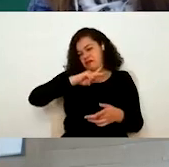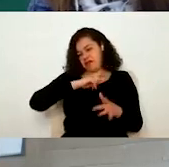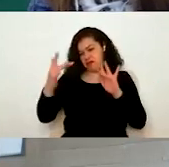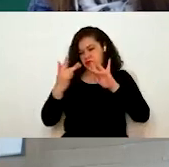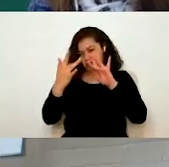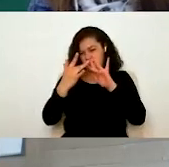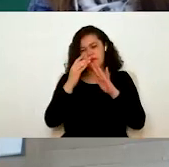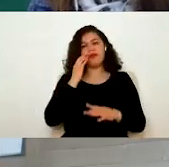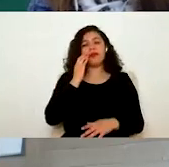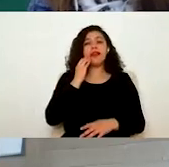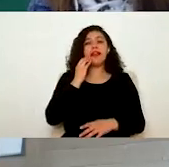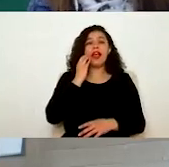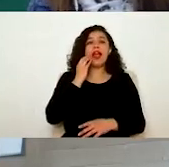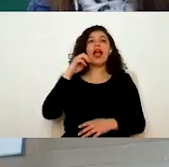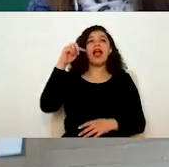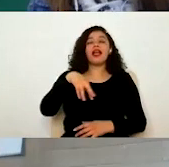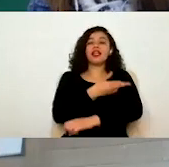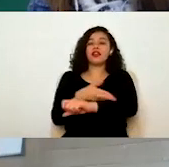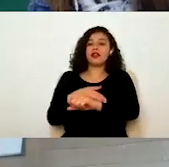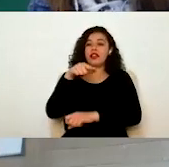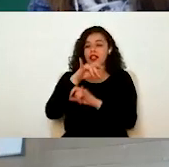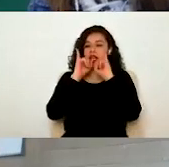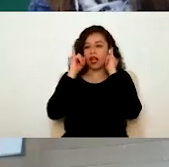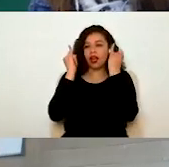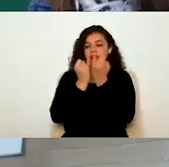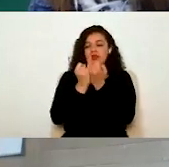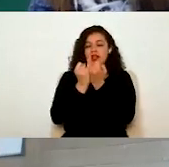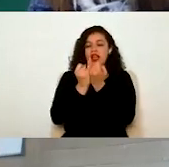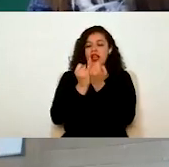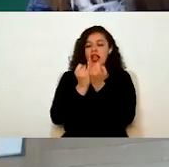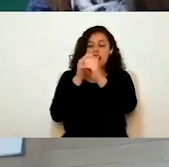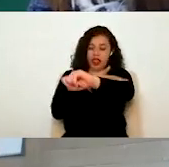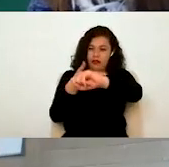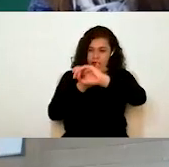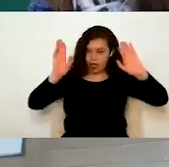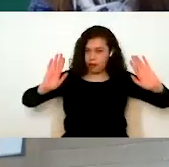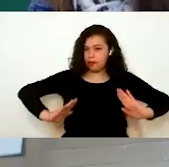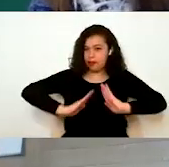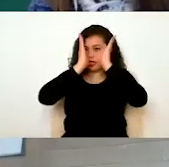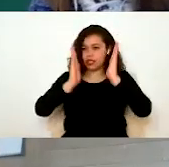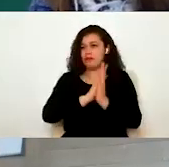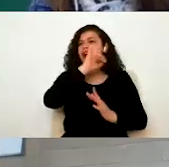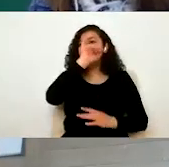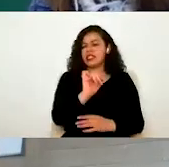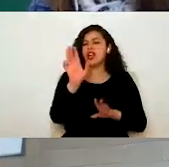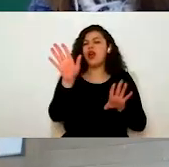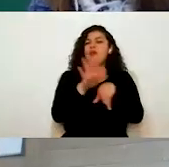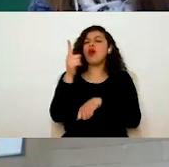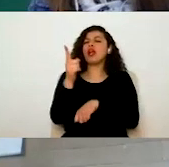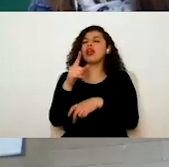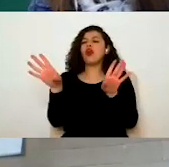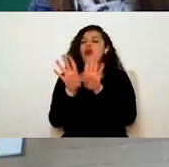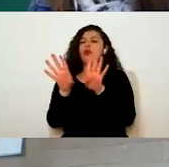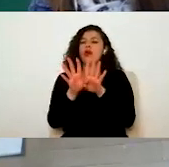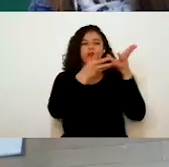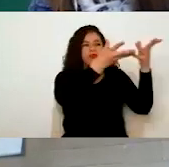trámite, la Junta SIDA participa en este trámite porque somos enlaces. Pero hay otros, por